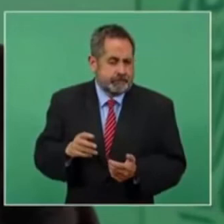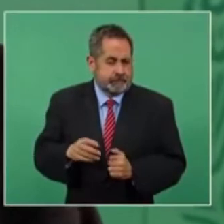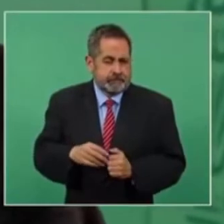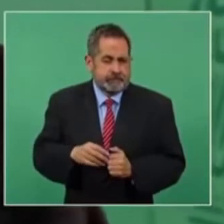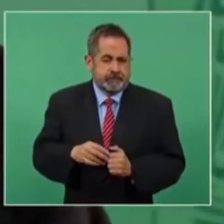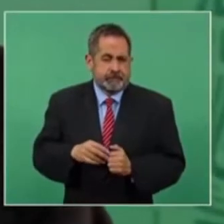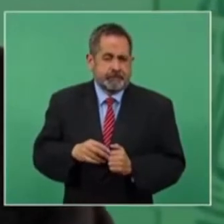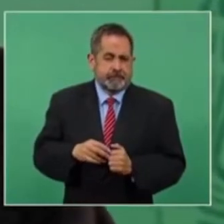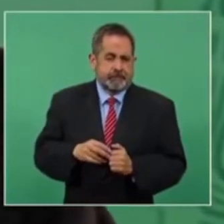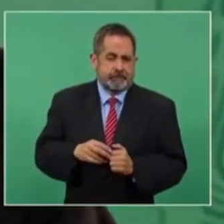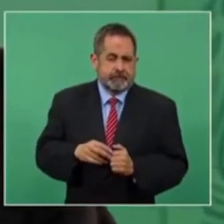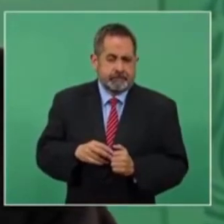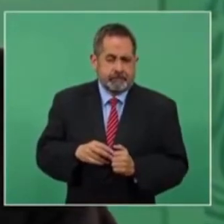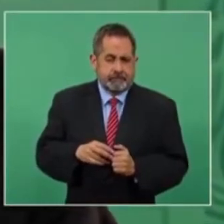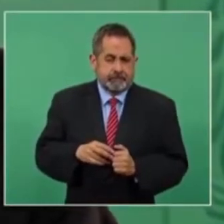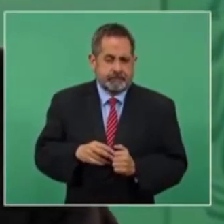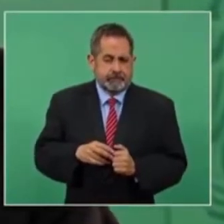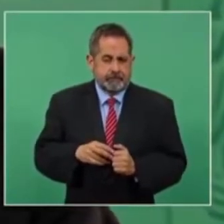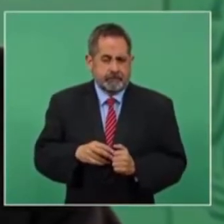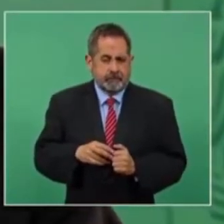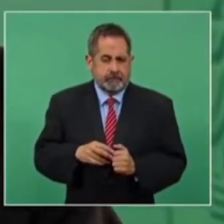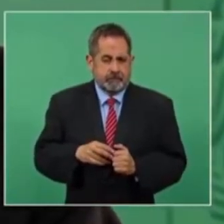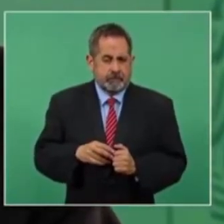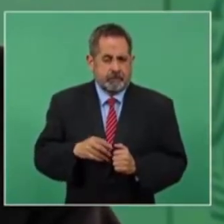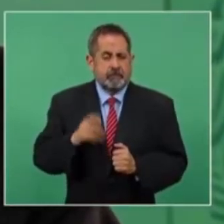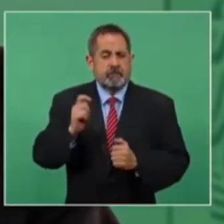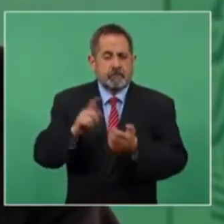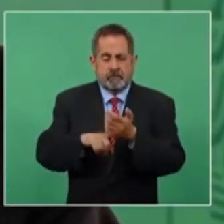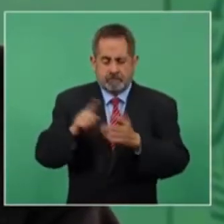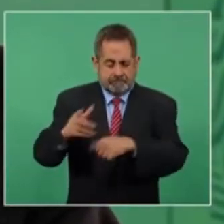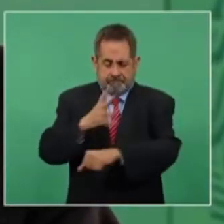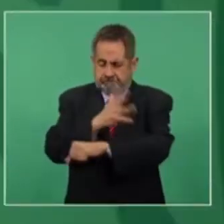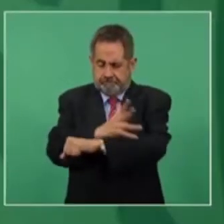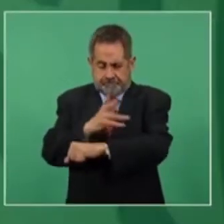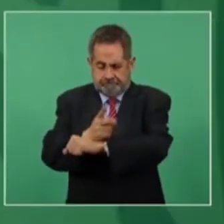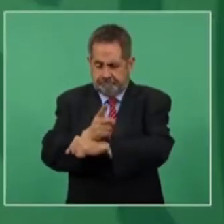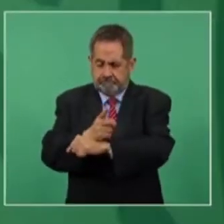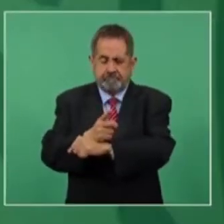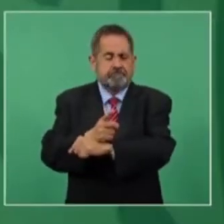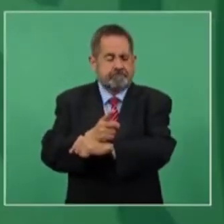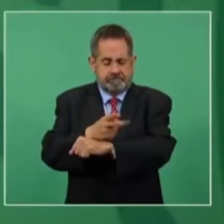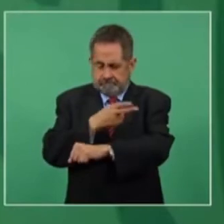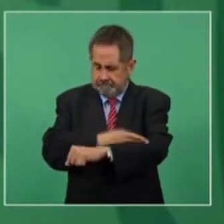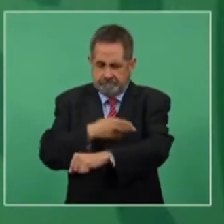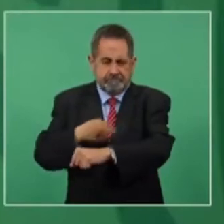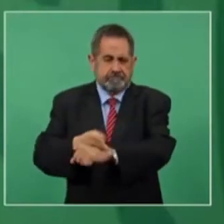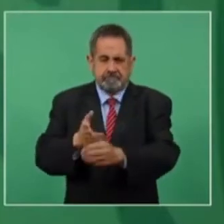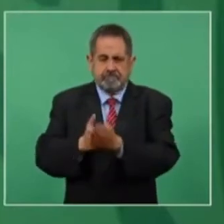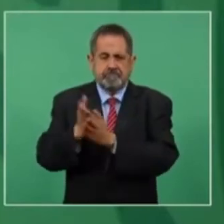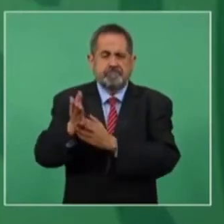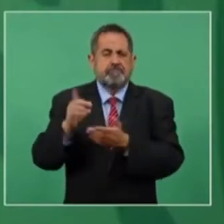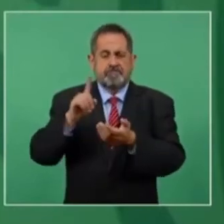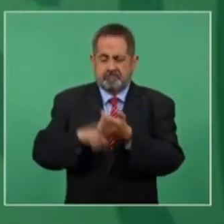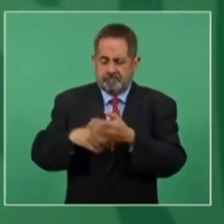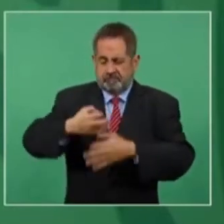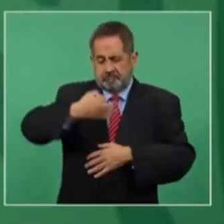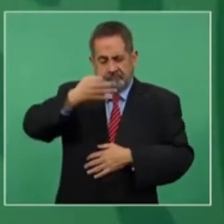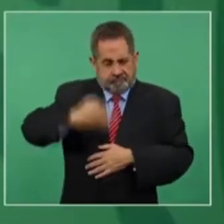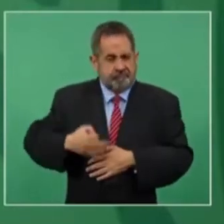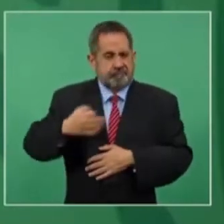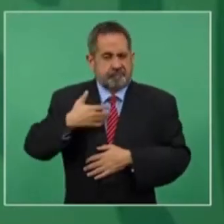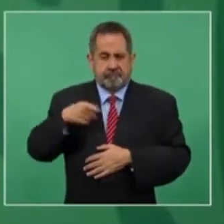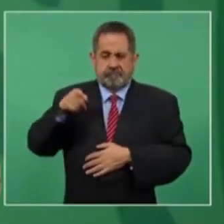la honorabilidad, la integridad, los principios